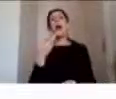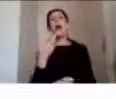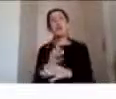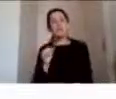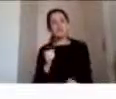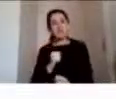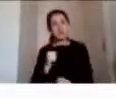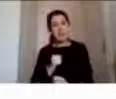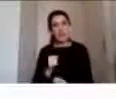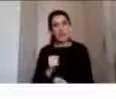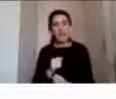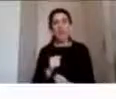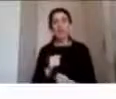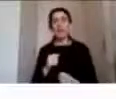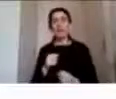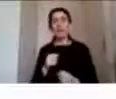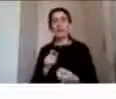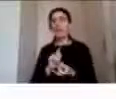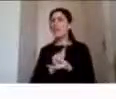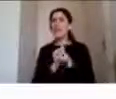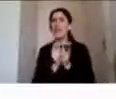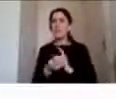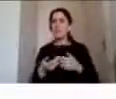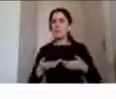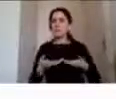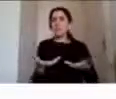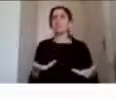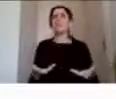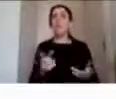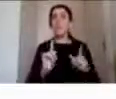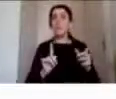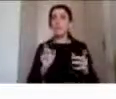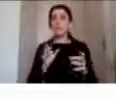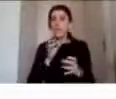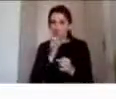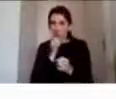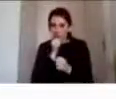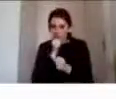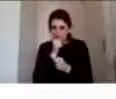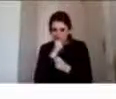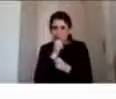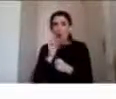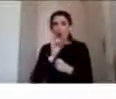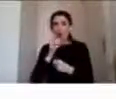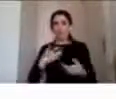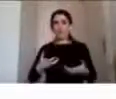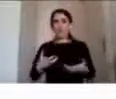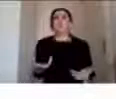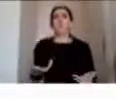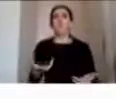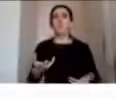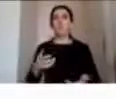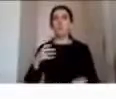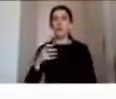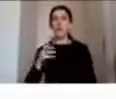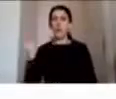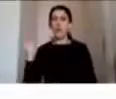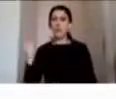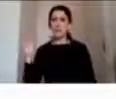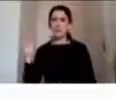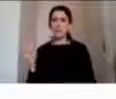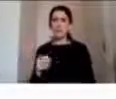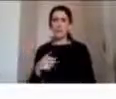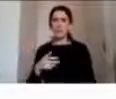conductuales que van desde mostrarse o más inhibidos o hasta conductas más agresivas y con ello muchas veces el aislamiento social